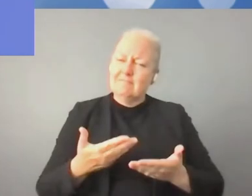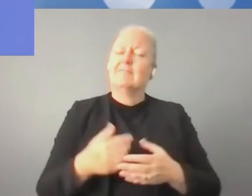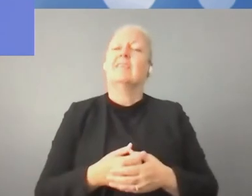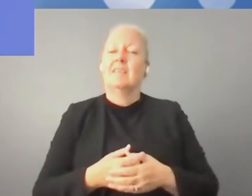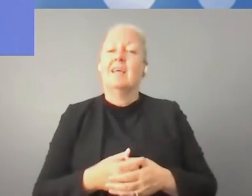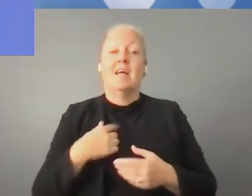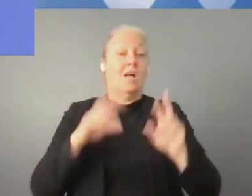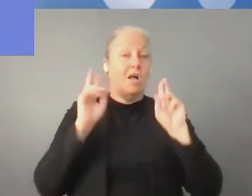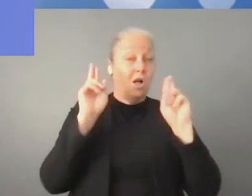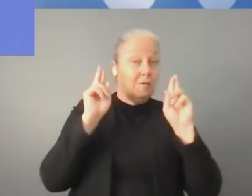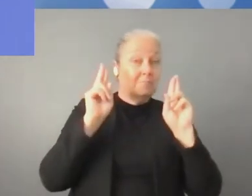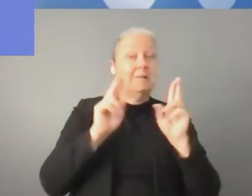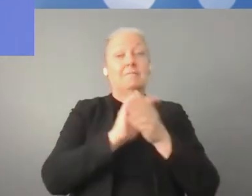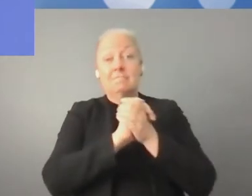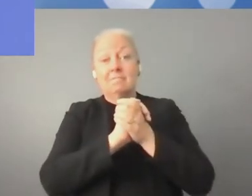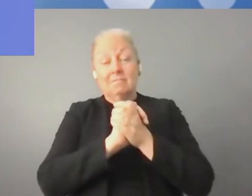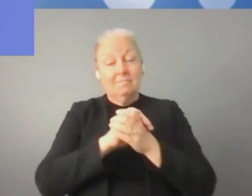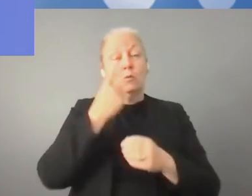a venir y visitar Etiopía.